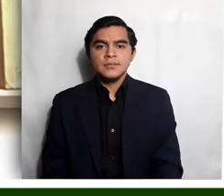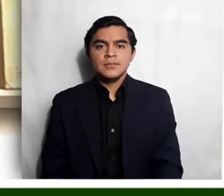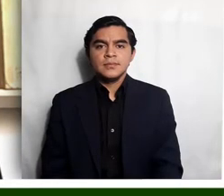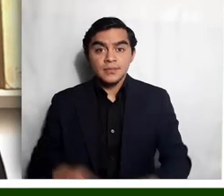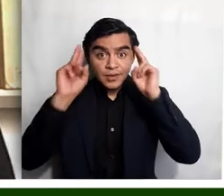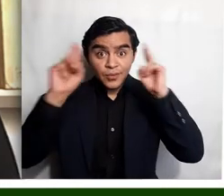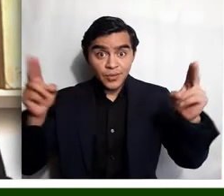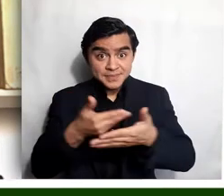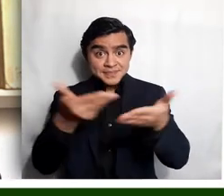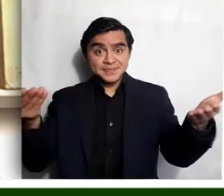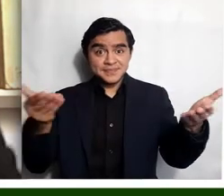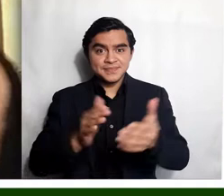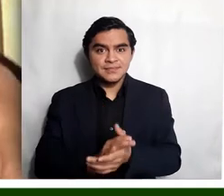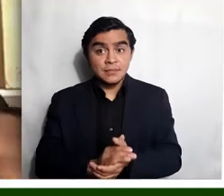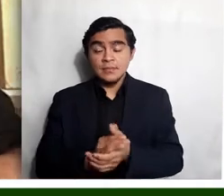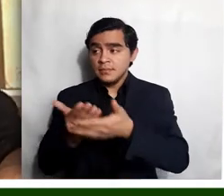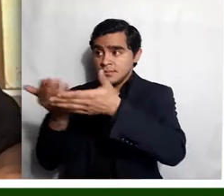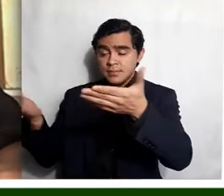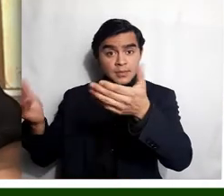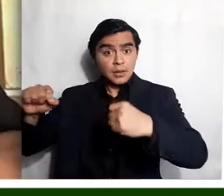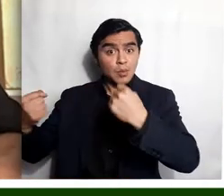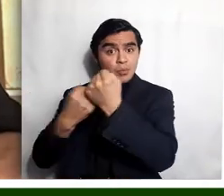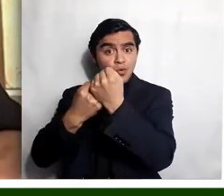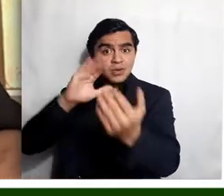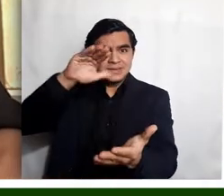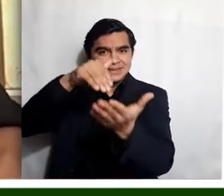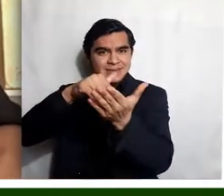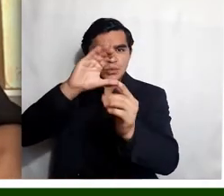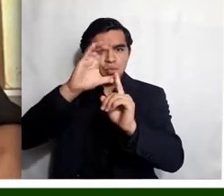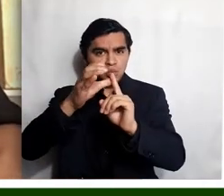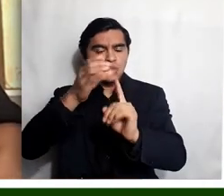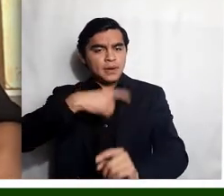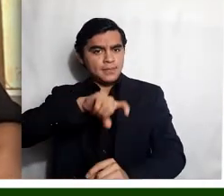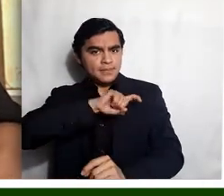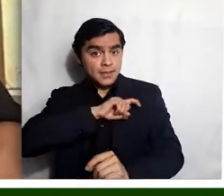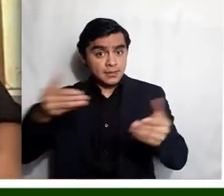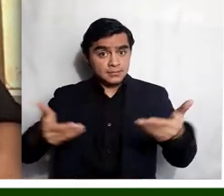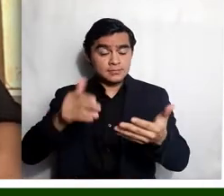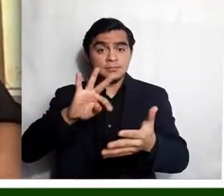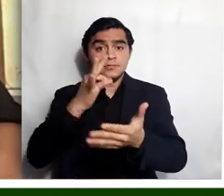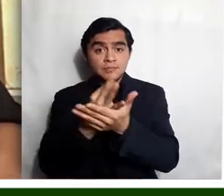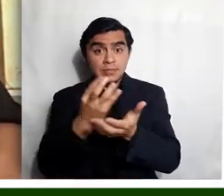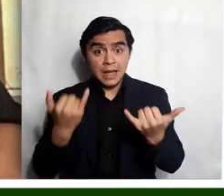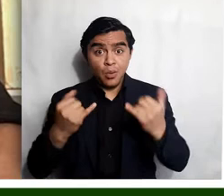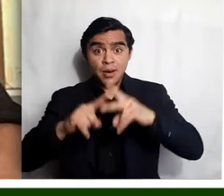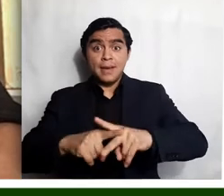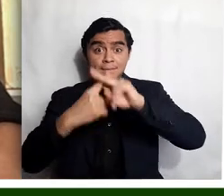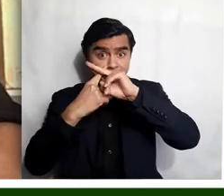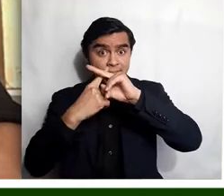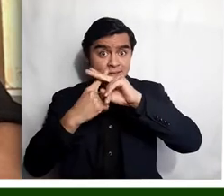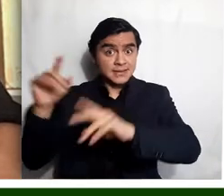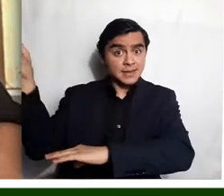Hola chicos, con el apoyo del Centro Cultural de España en Tegucigalpa vamos a dar inicio a este